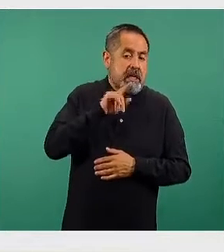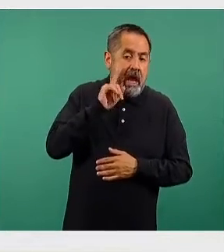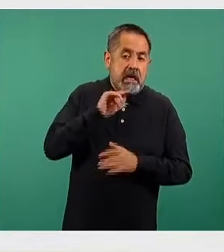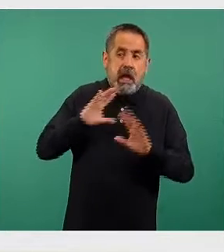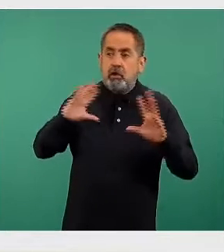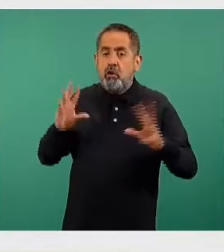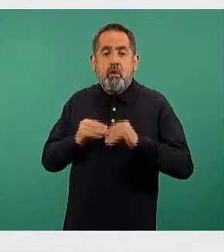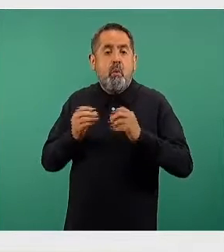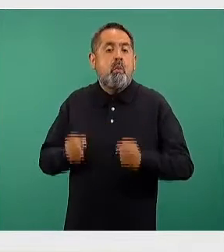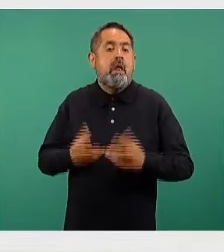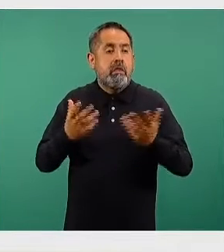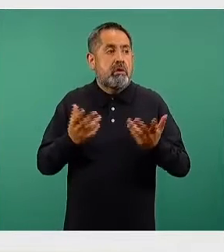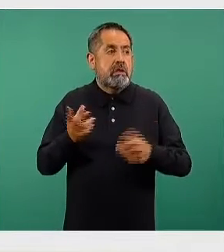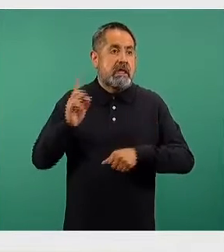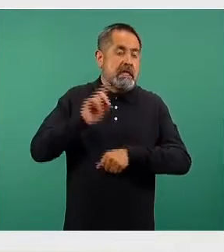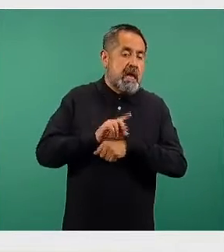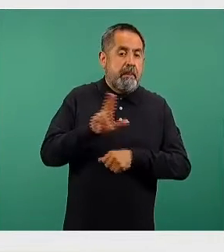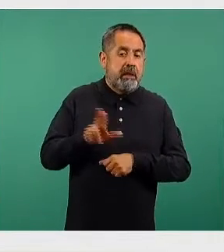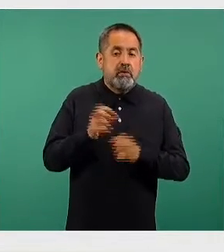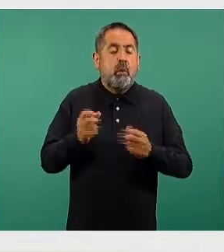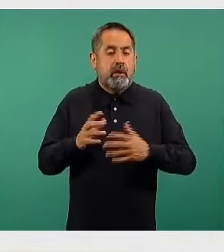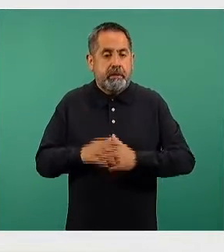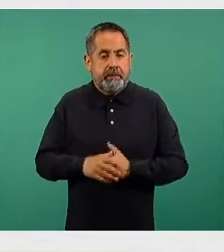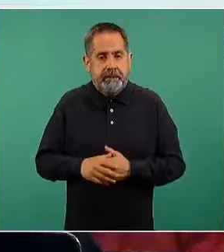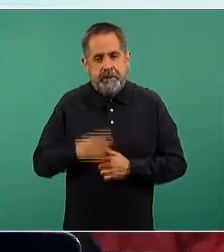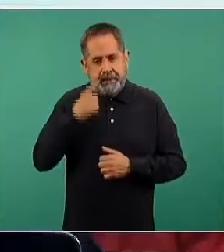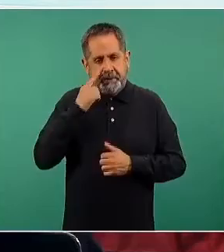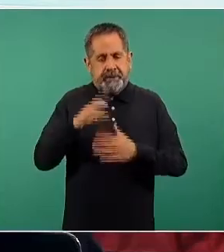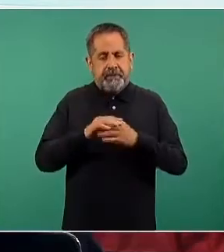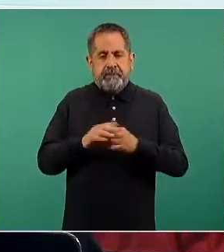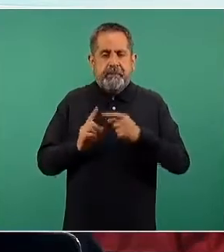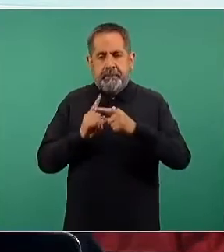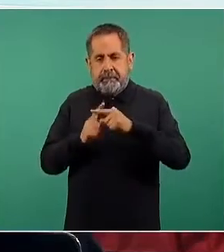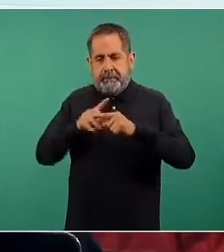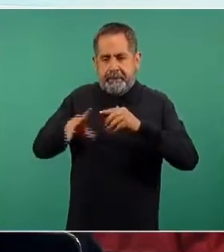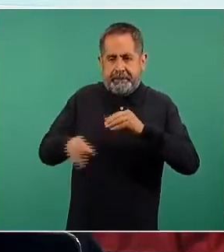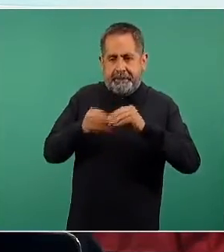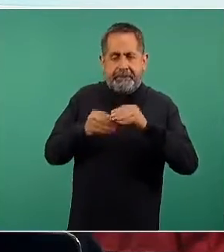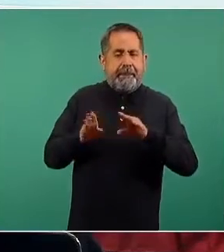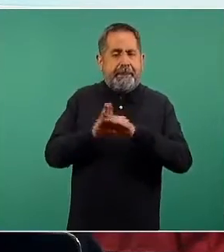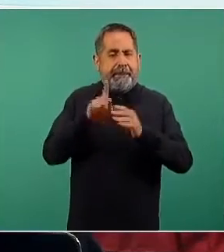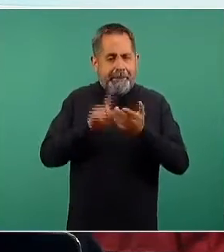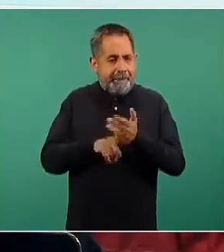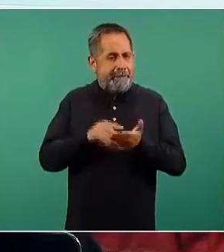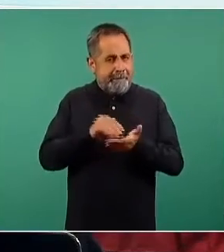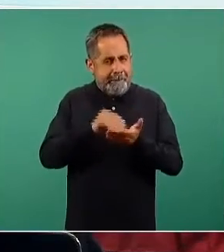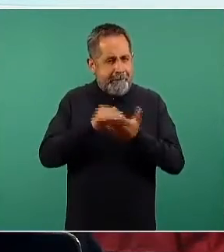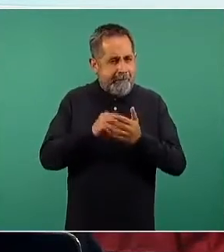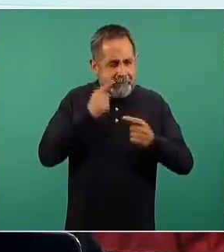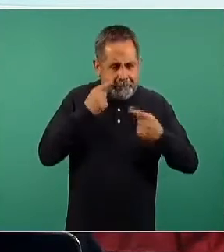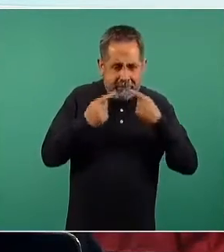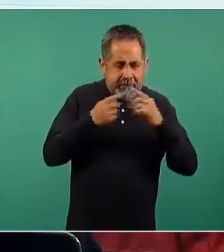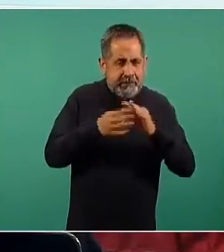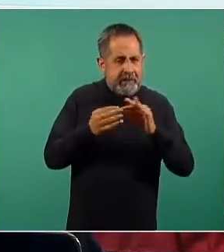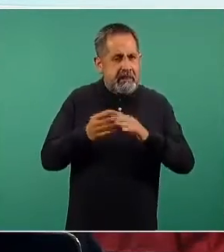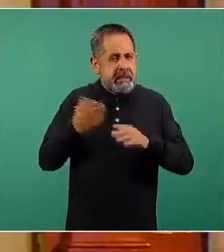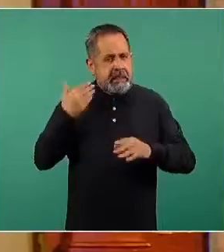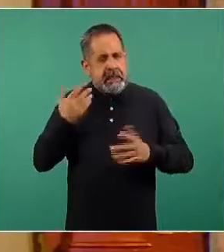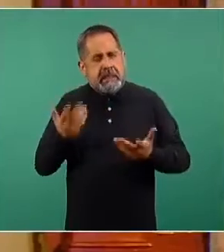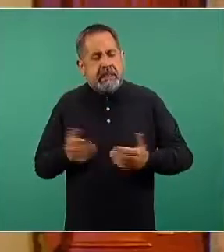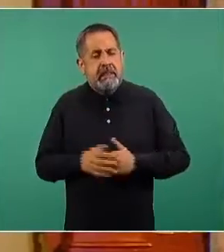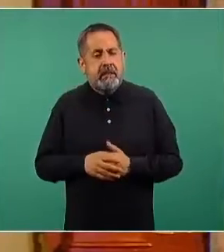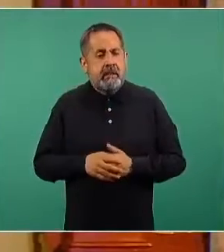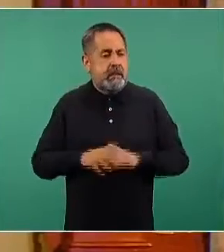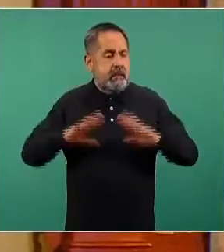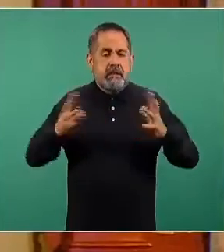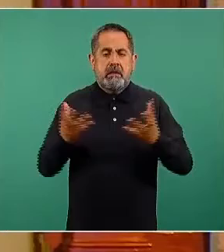ver cómo cierra el día de hoy. Si vemos en la siguiente y entonces ya sumamos las dosis de hoy, a las que también se han aplicado en días previos, pues